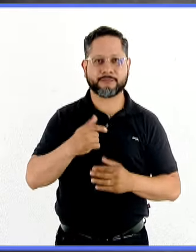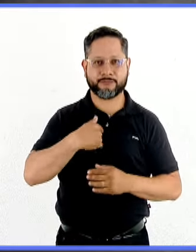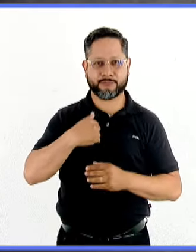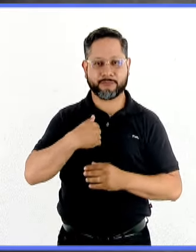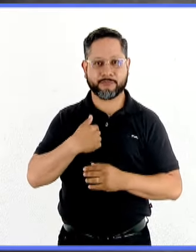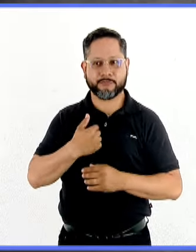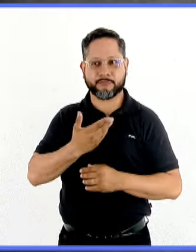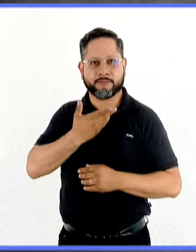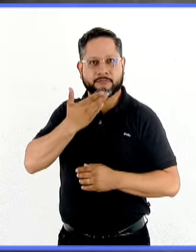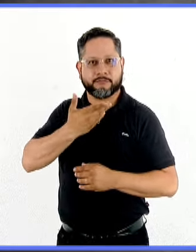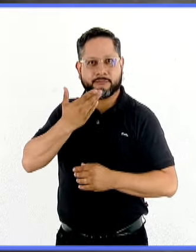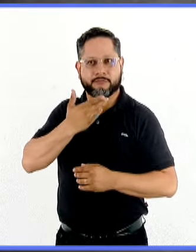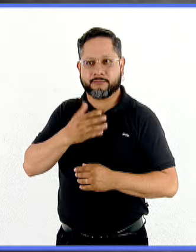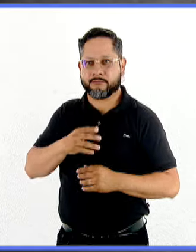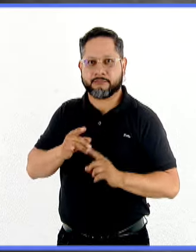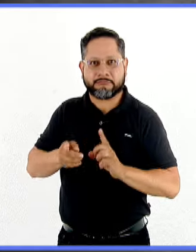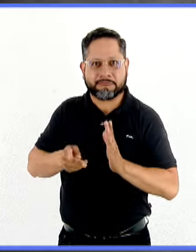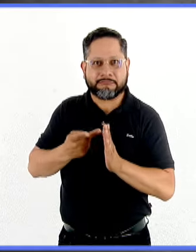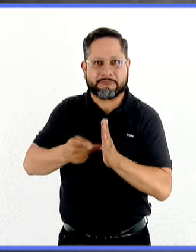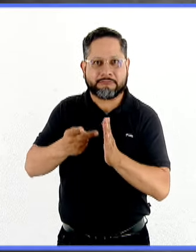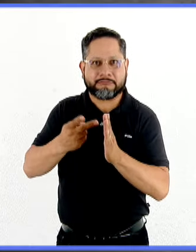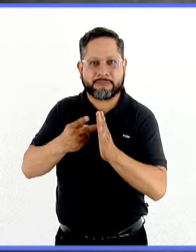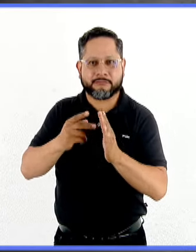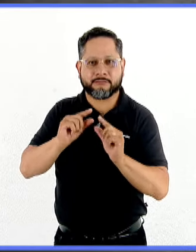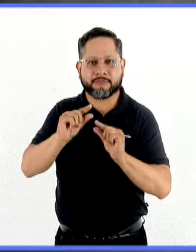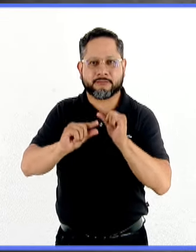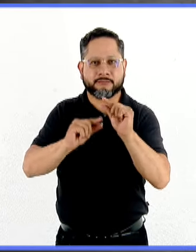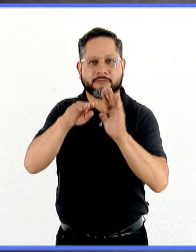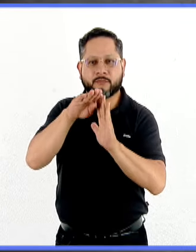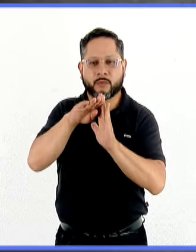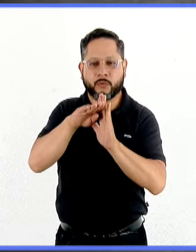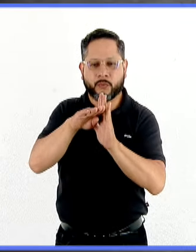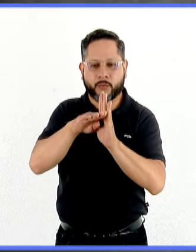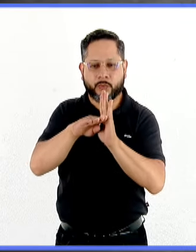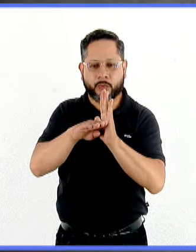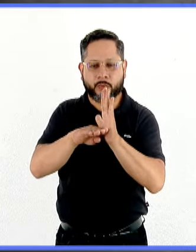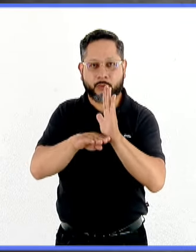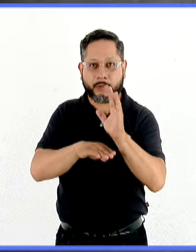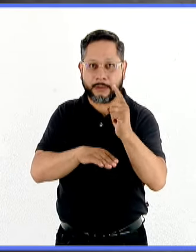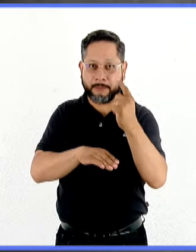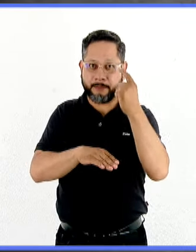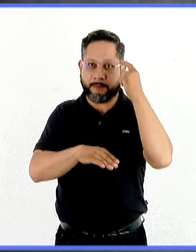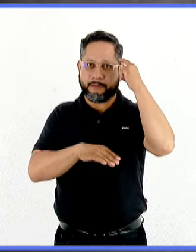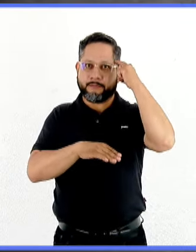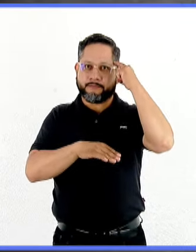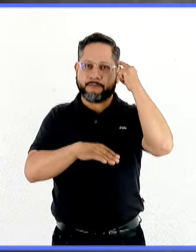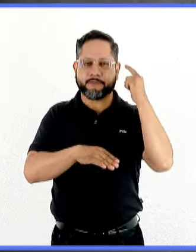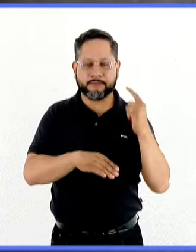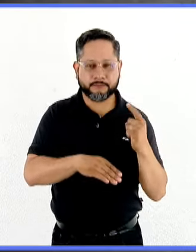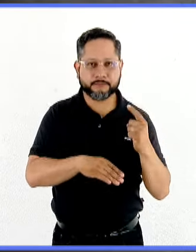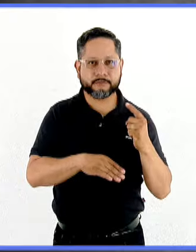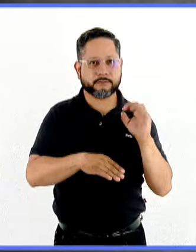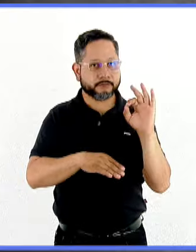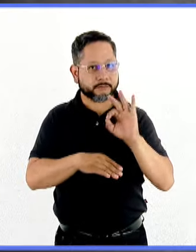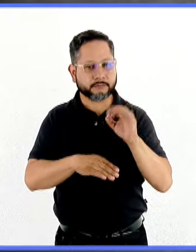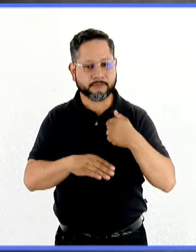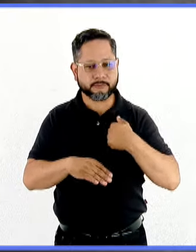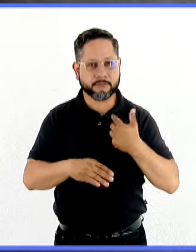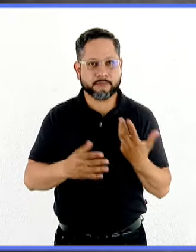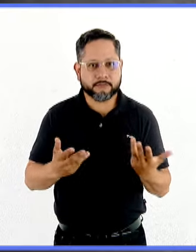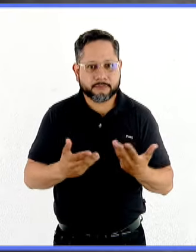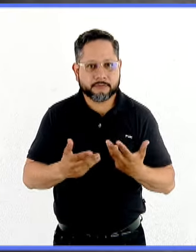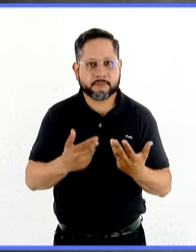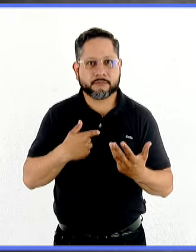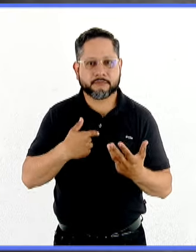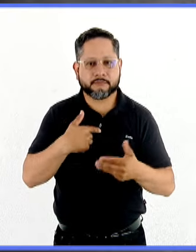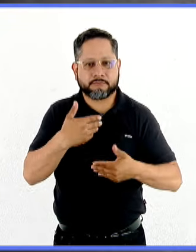las compulsiones, las obsesiones son atendidas desde la parte del análisis del pensamiento, y digamos que en algunas ocasiones pueden tener